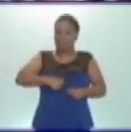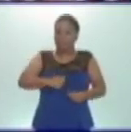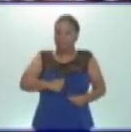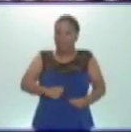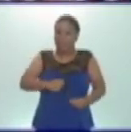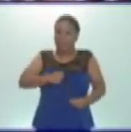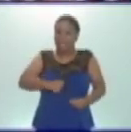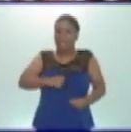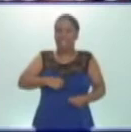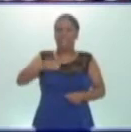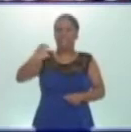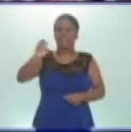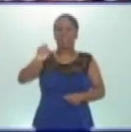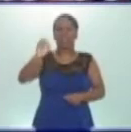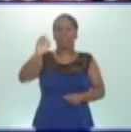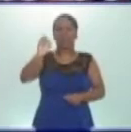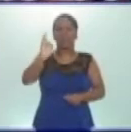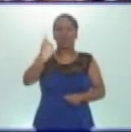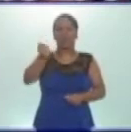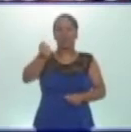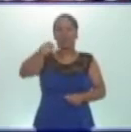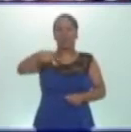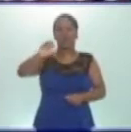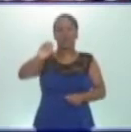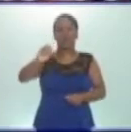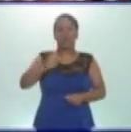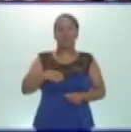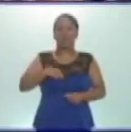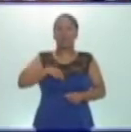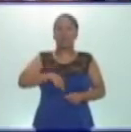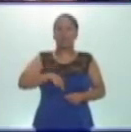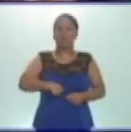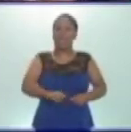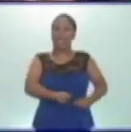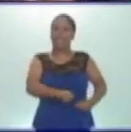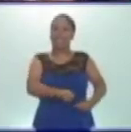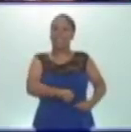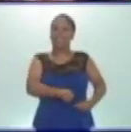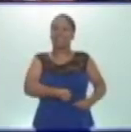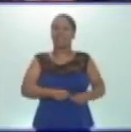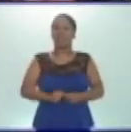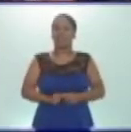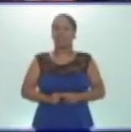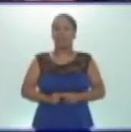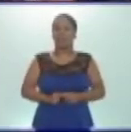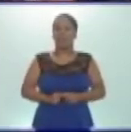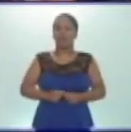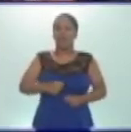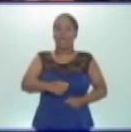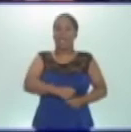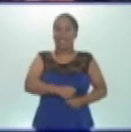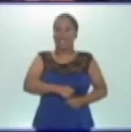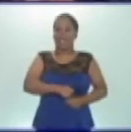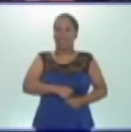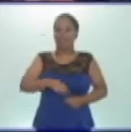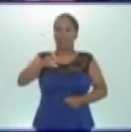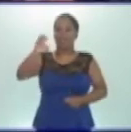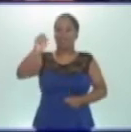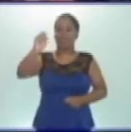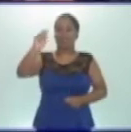El esófago es un tubo que conduce los alimentos hacia el estómago. El estómago es un